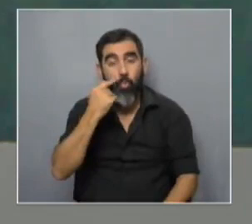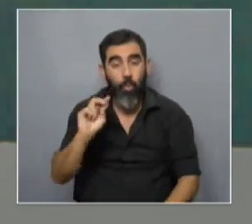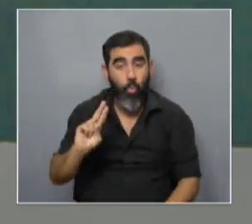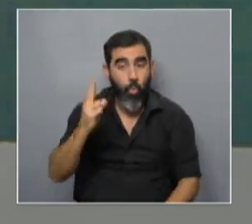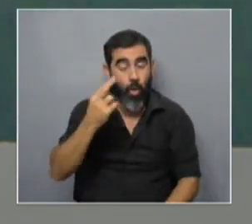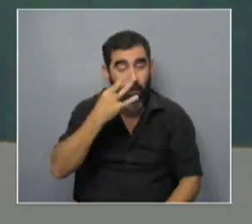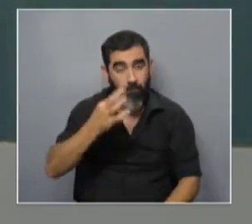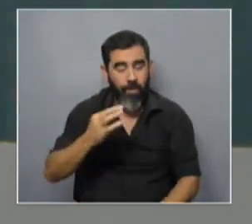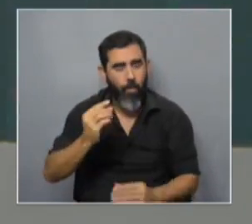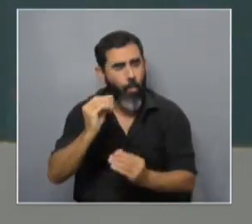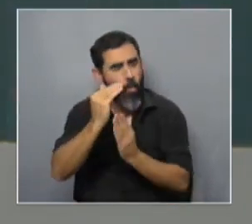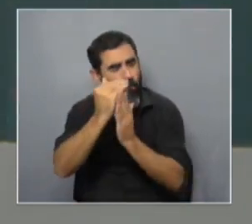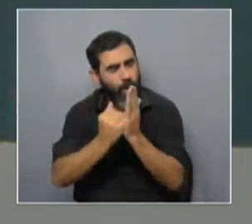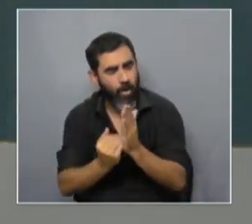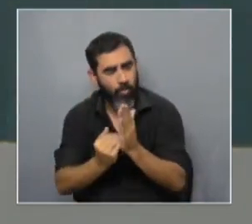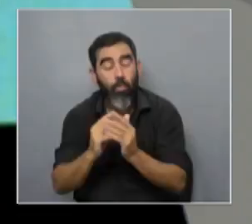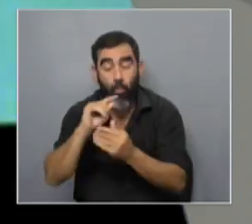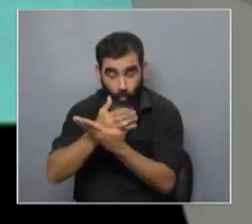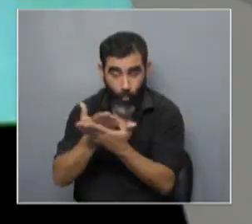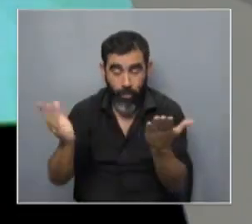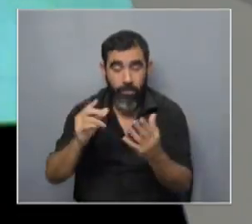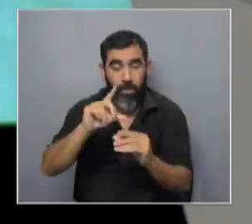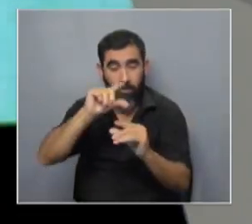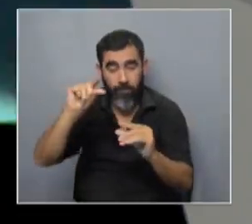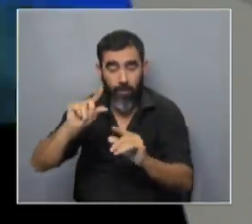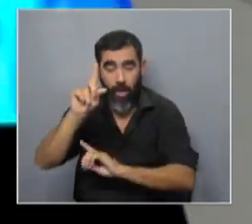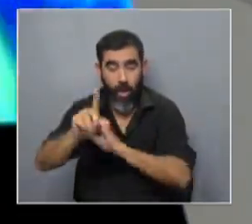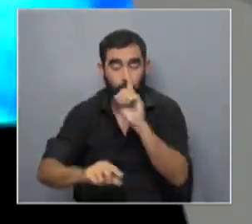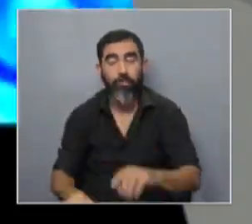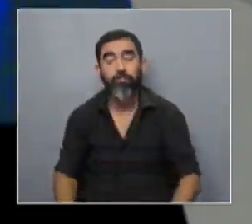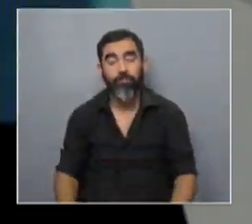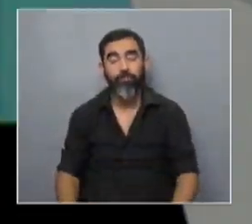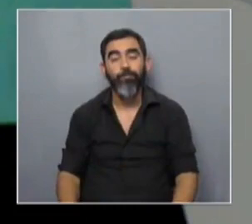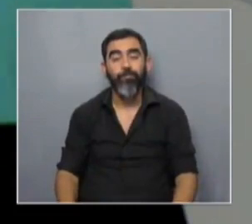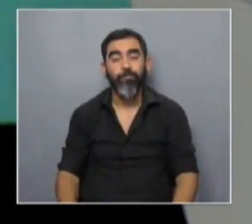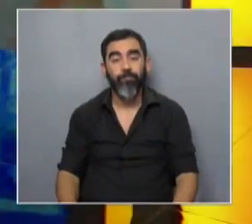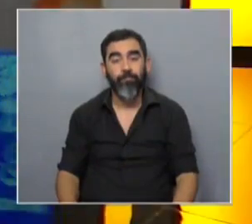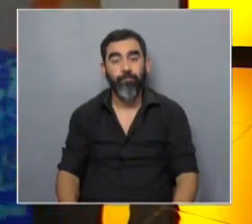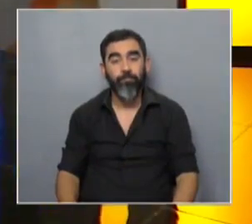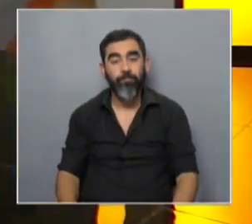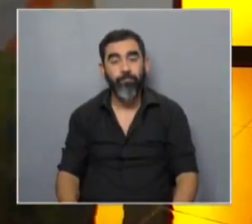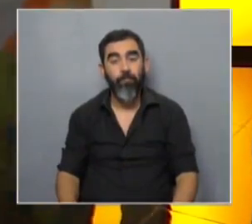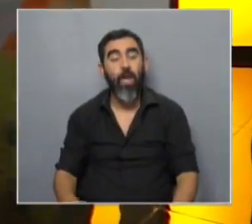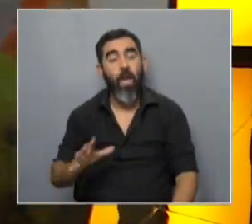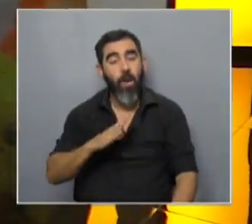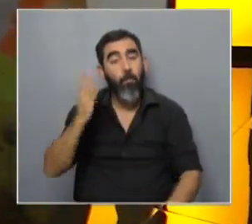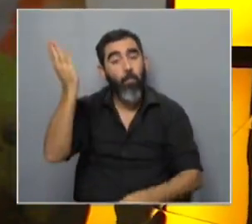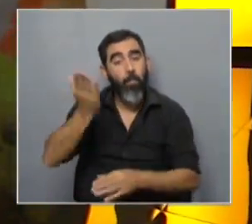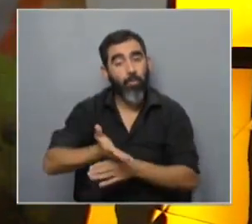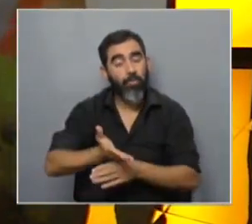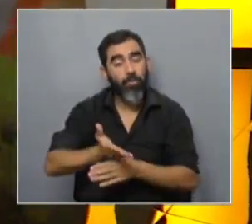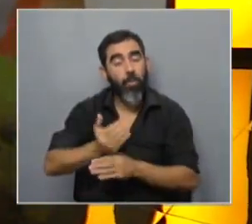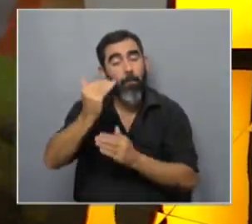son bajos Vamos a ver algún gráfico mientras tanto el primero que tenemos preparado Por ejemplo mantenemos un porcentaje del orden